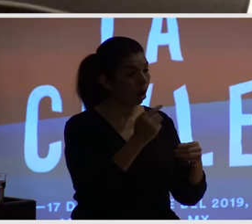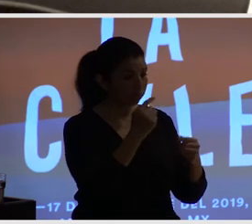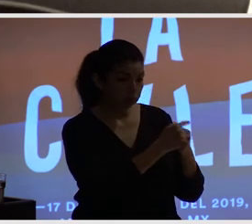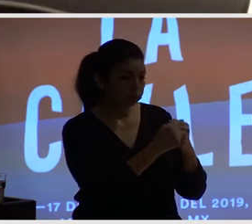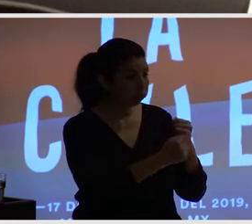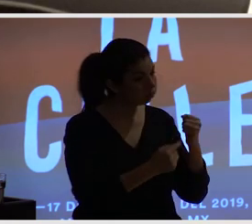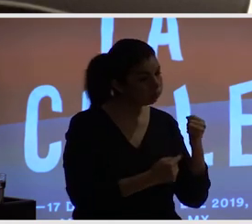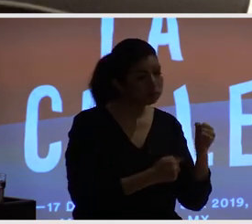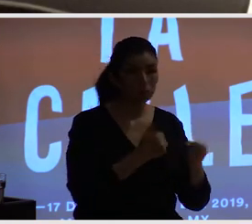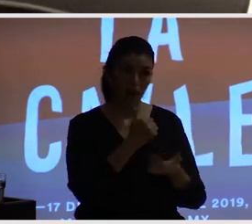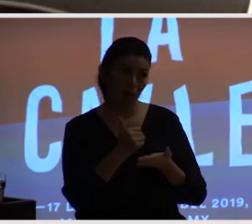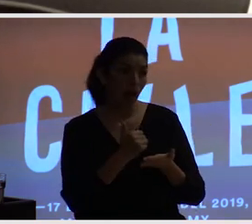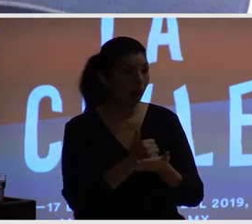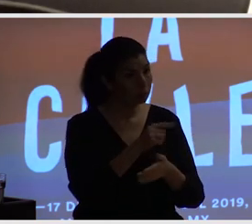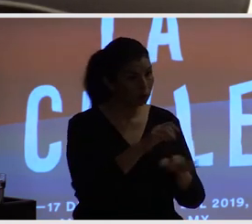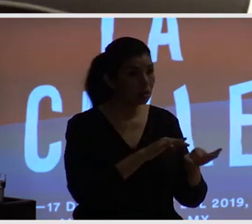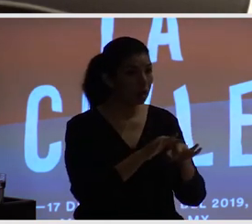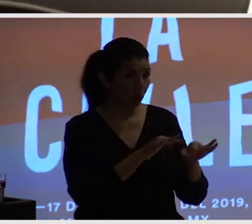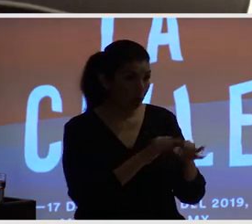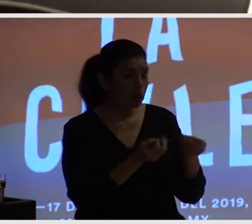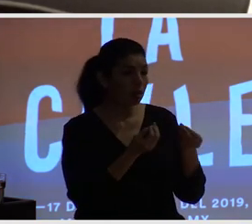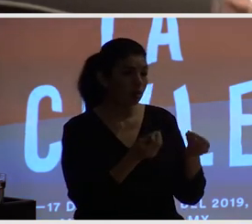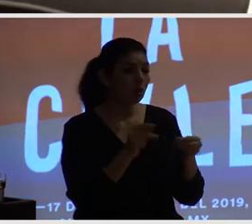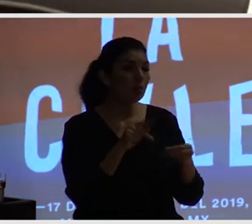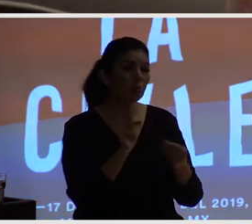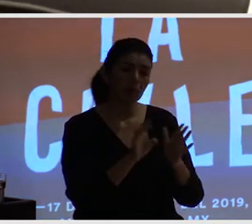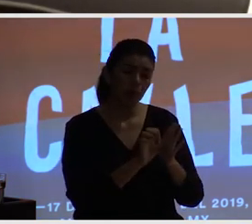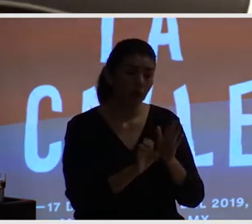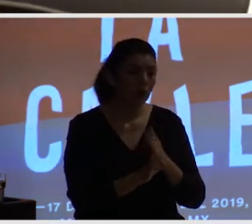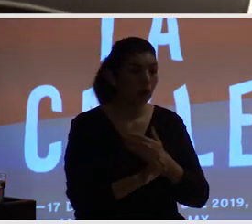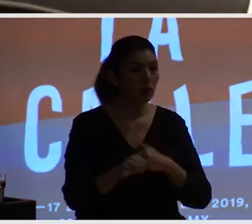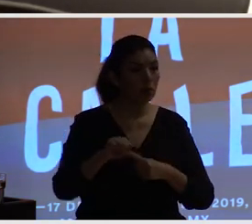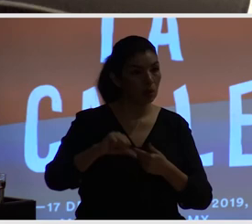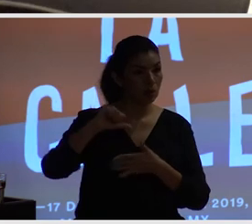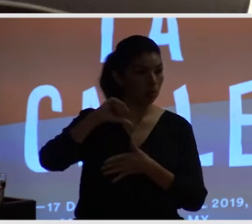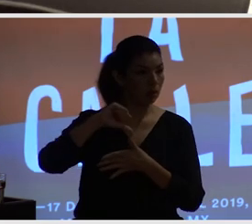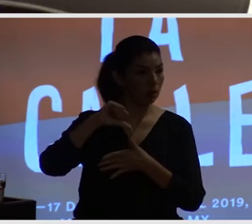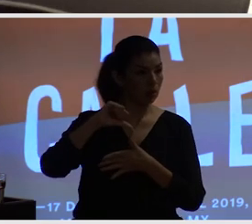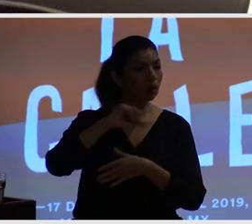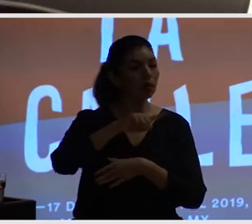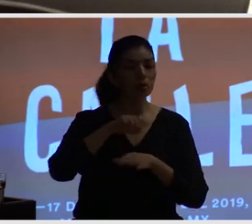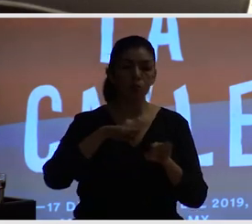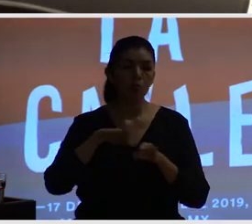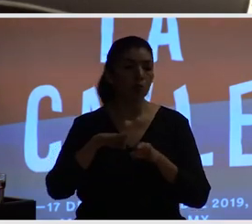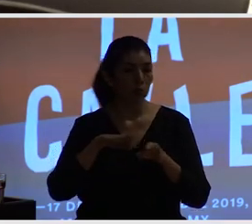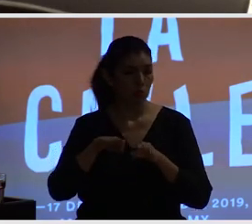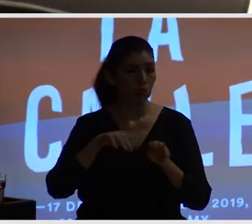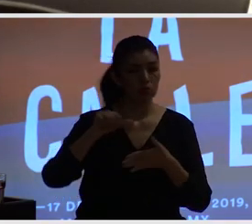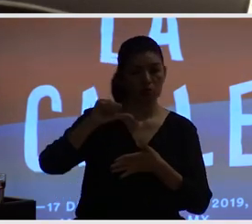ciudades latinoamericanas en donde has trabajado por ejemplo en Sao Paulo o en Montevideo cuáles son